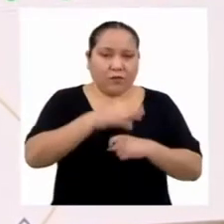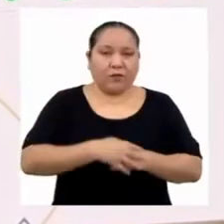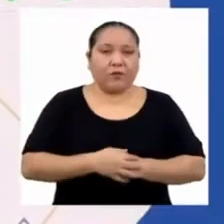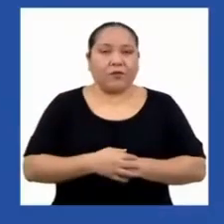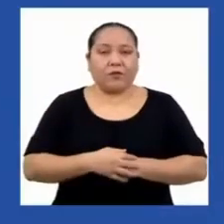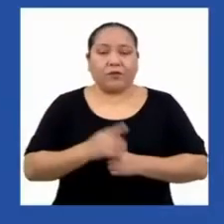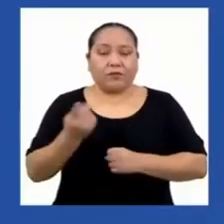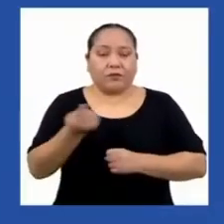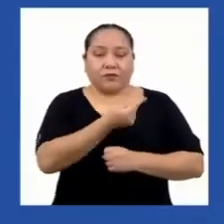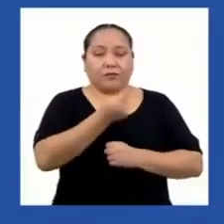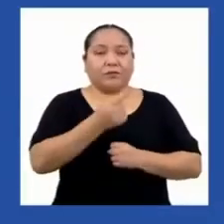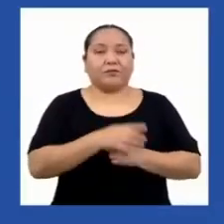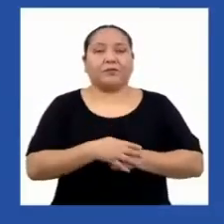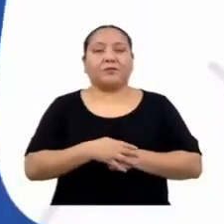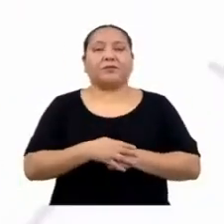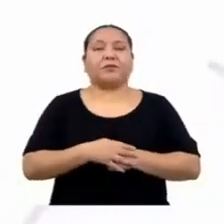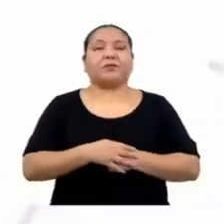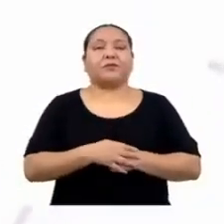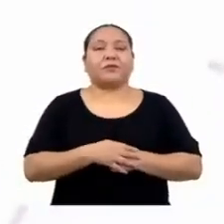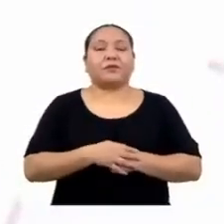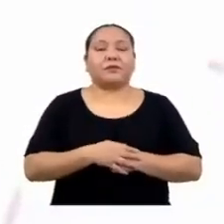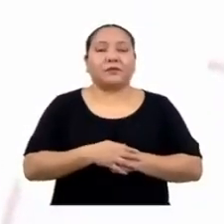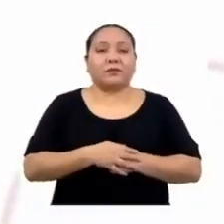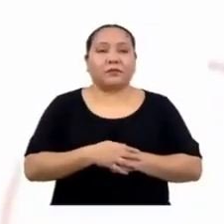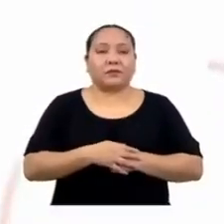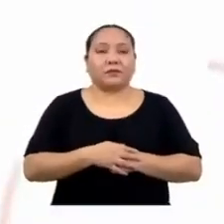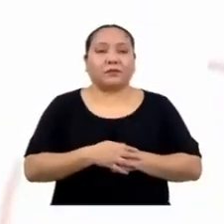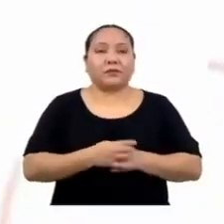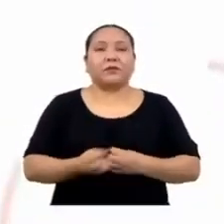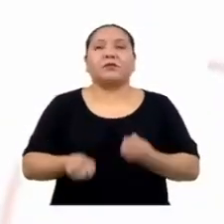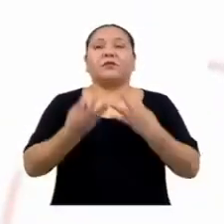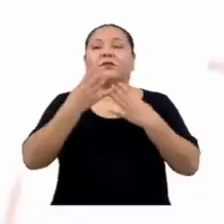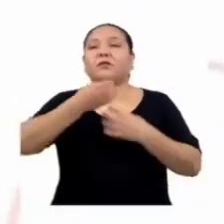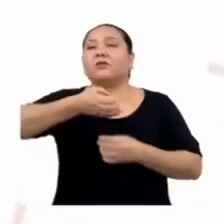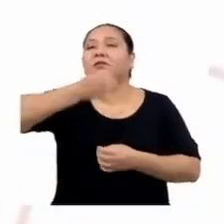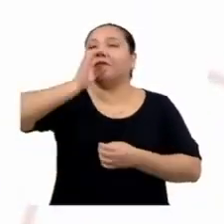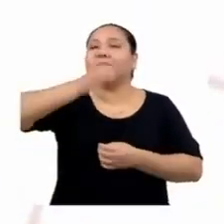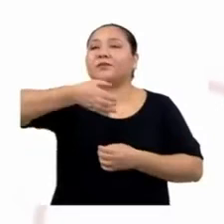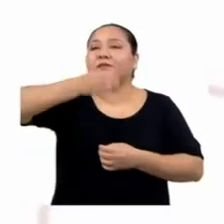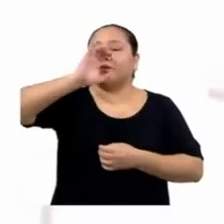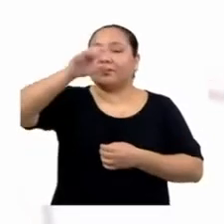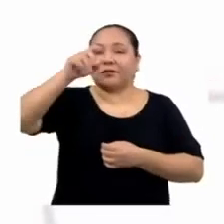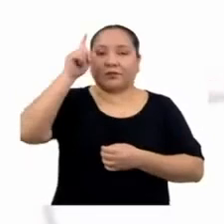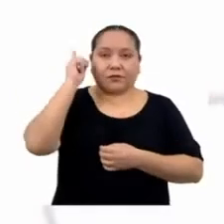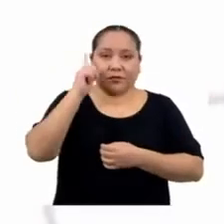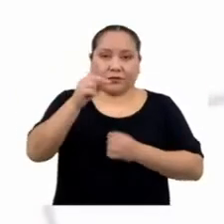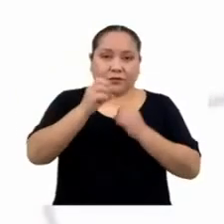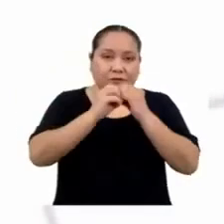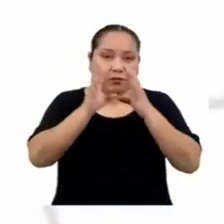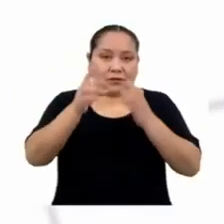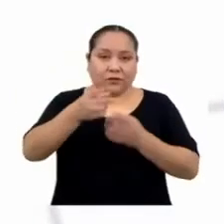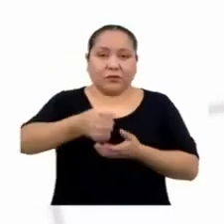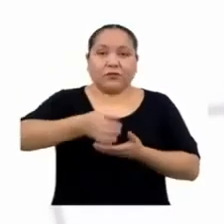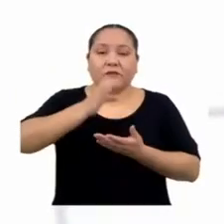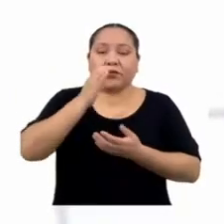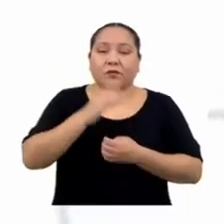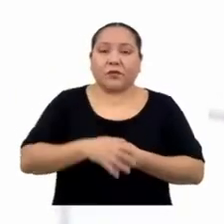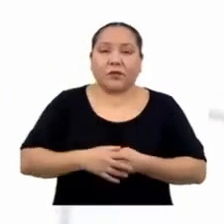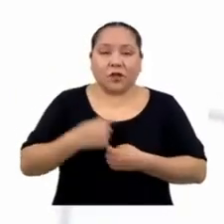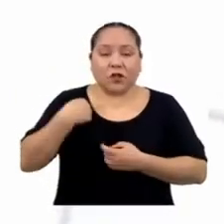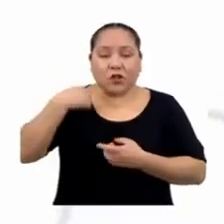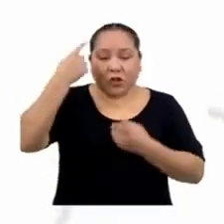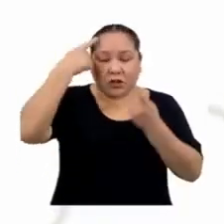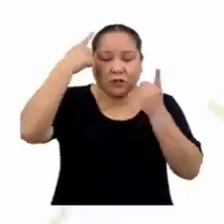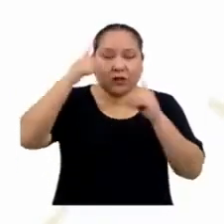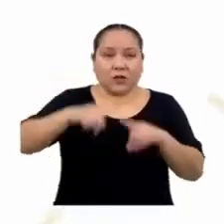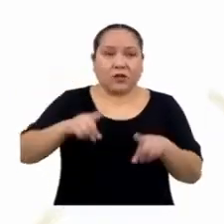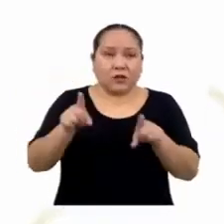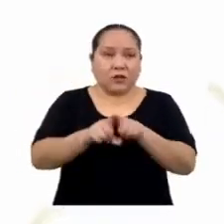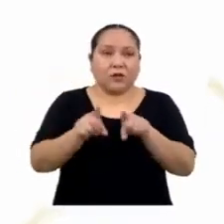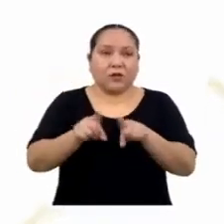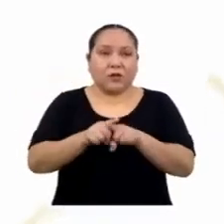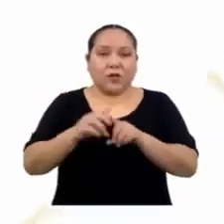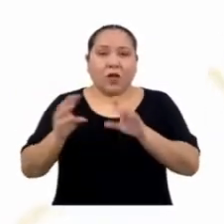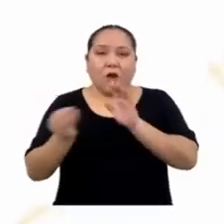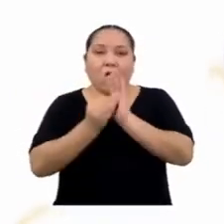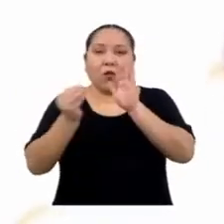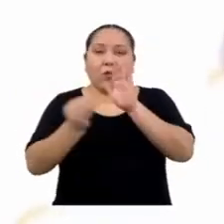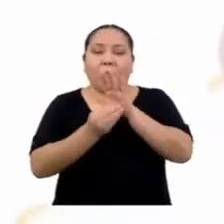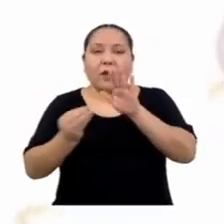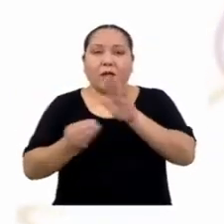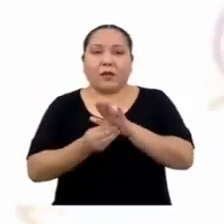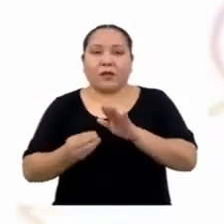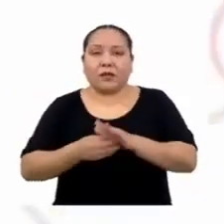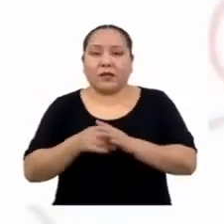Quedaría así. ¿Cuántos vasos de agua al día consumes en promedio? He decidido también agregarle algunas